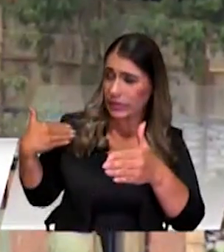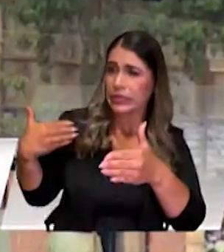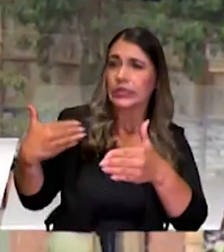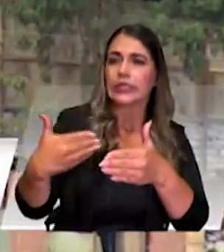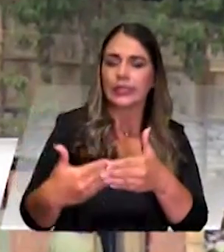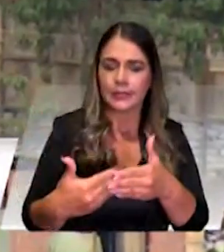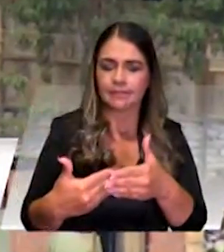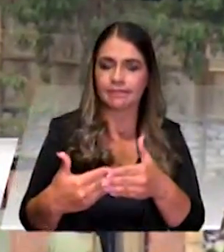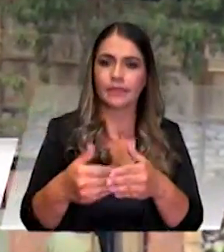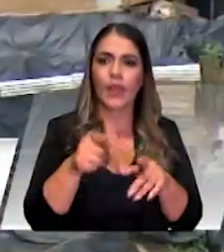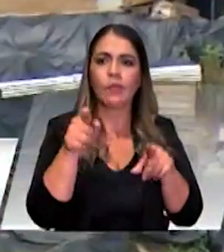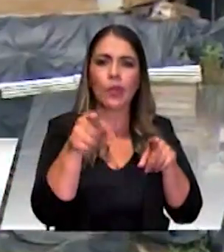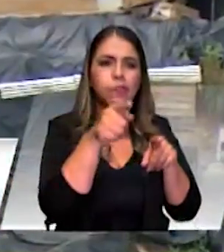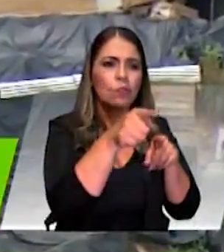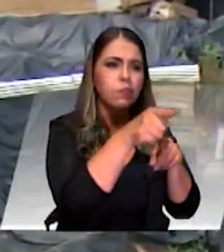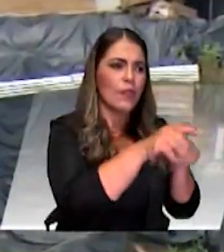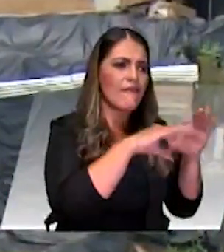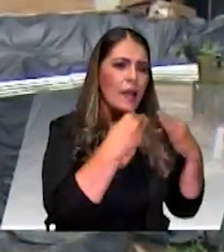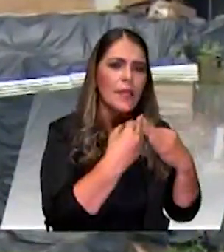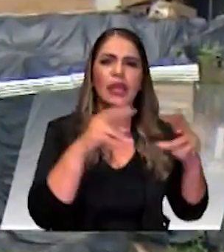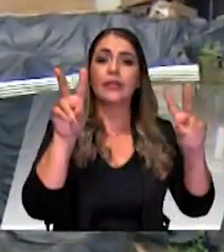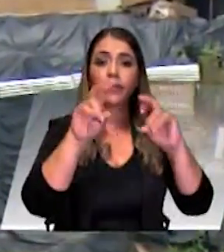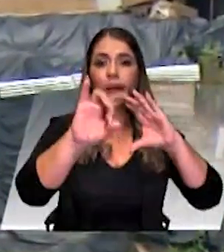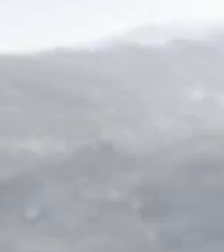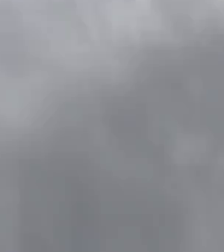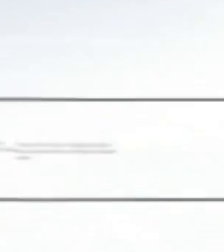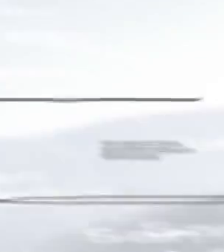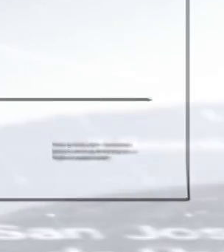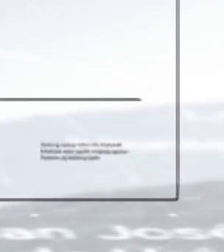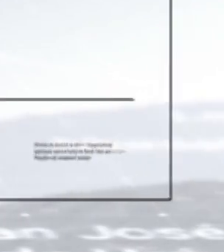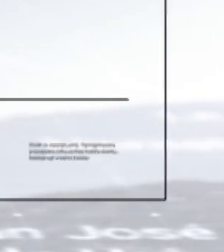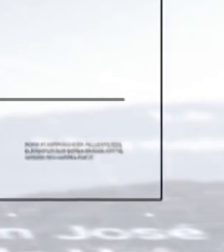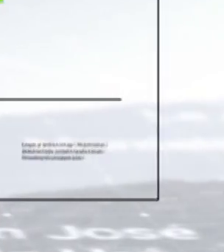el acompañamiento se ha hecho de manera virtual y telefónica.